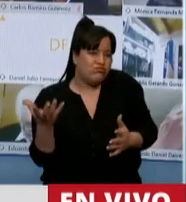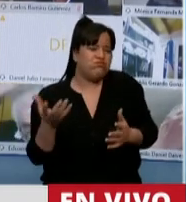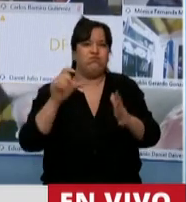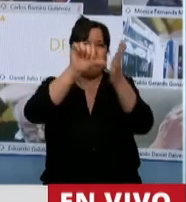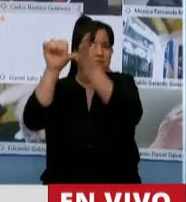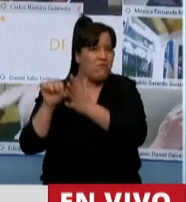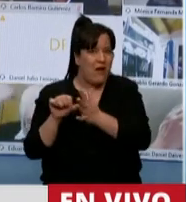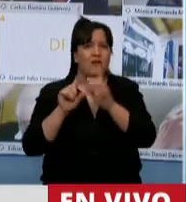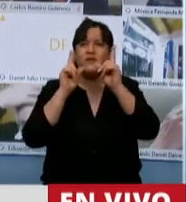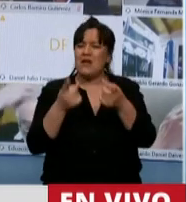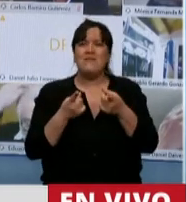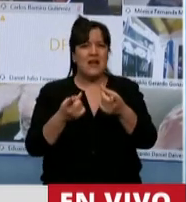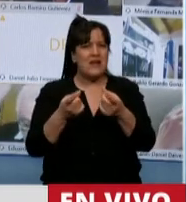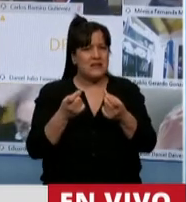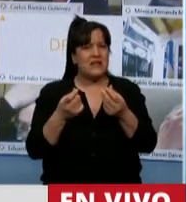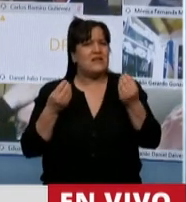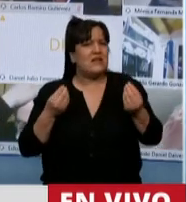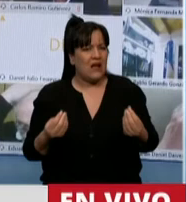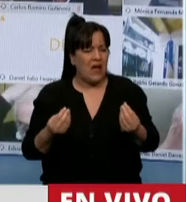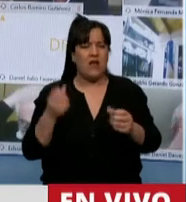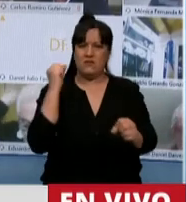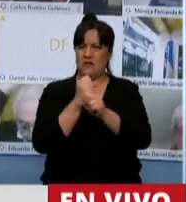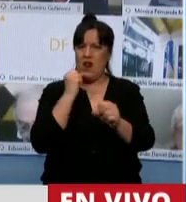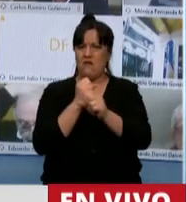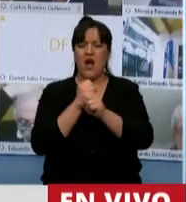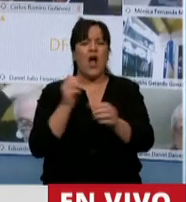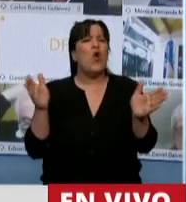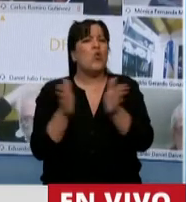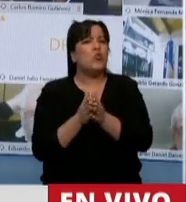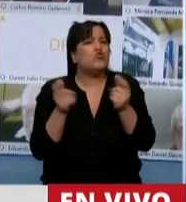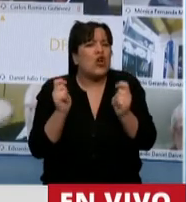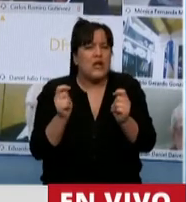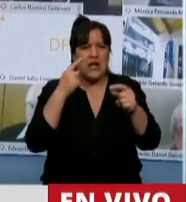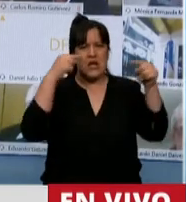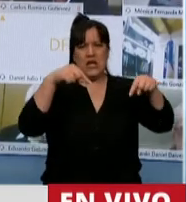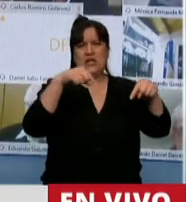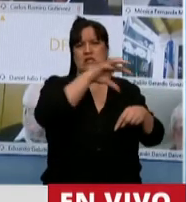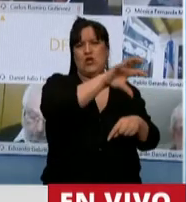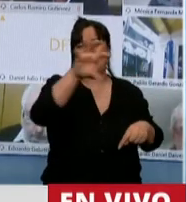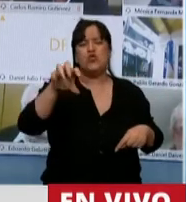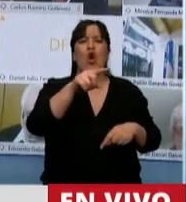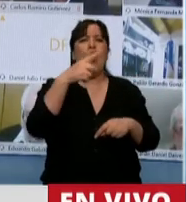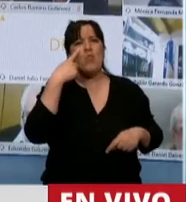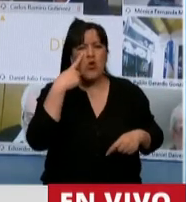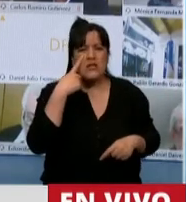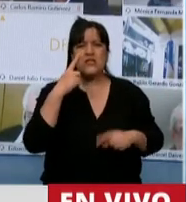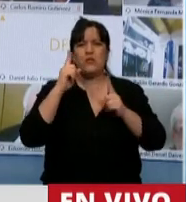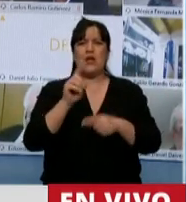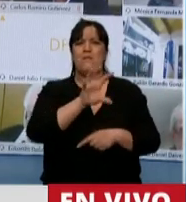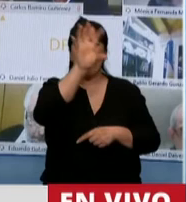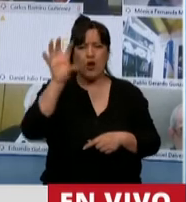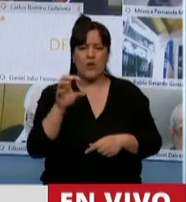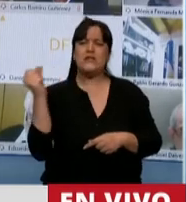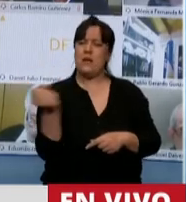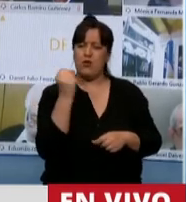es necesario trabajar en coordinación institucional con los municipios y con las provincias